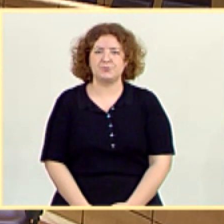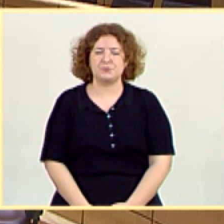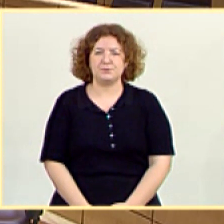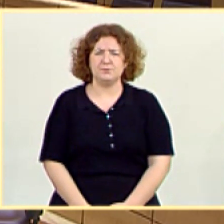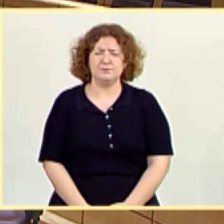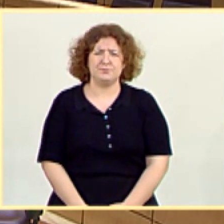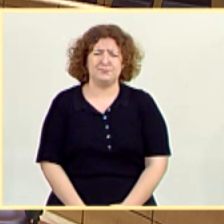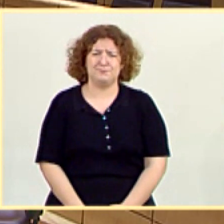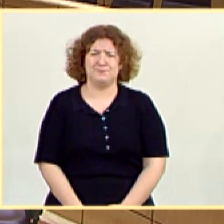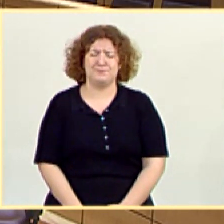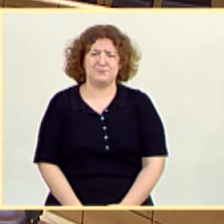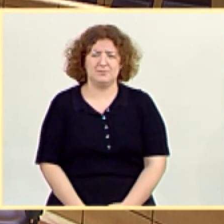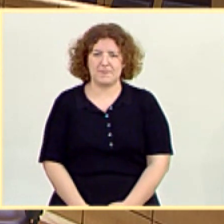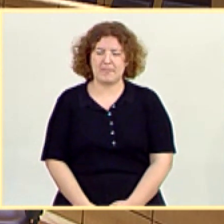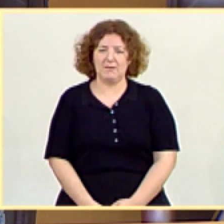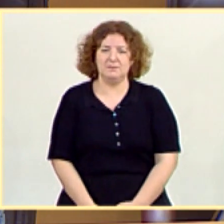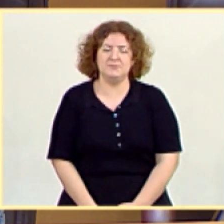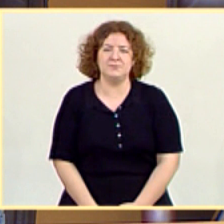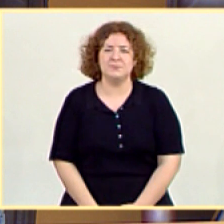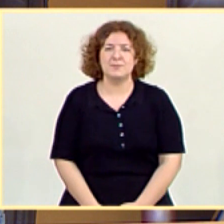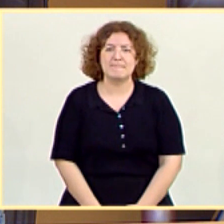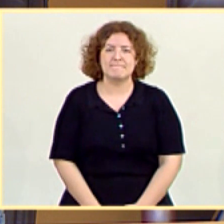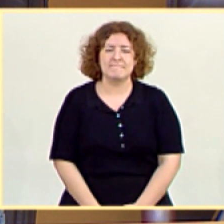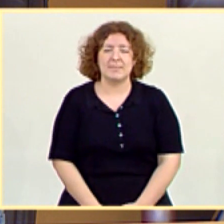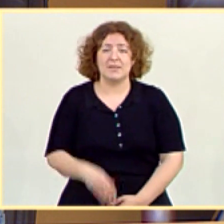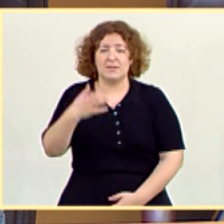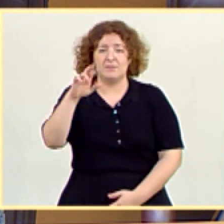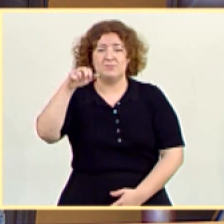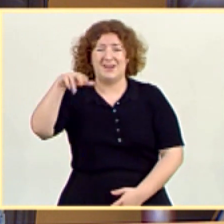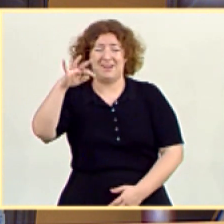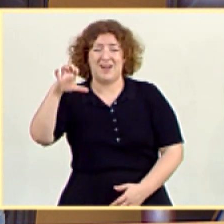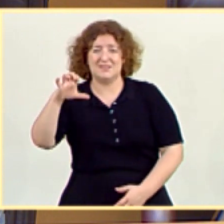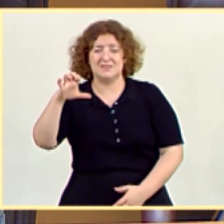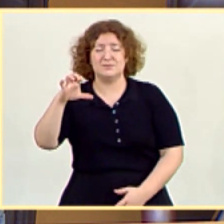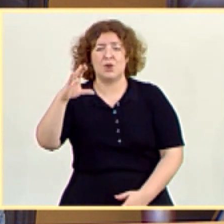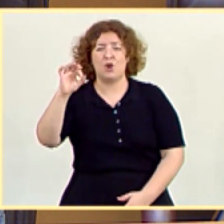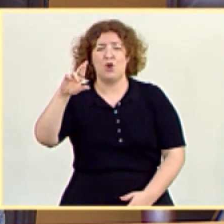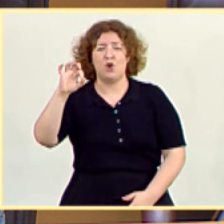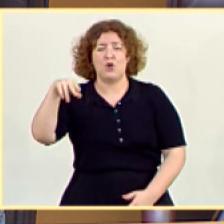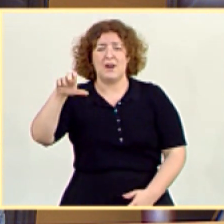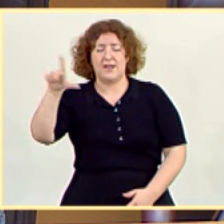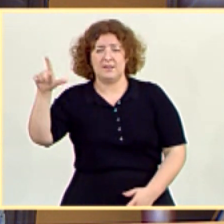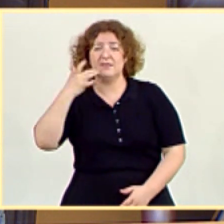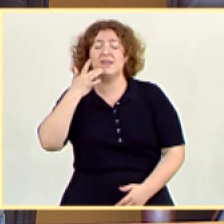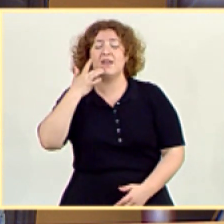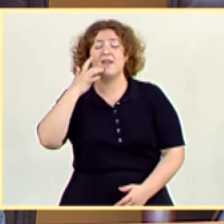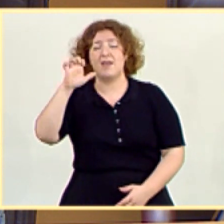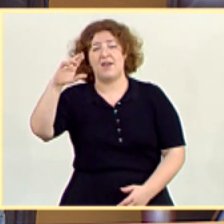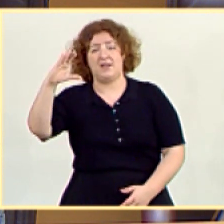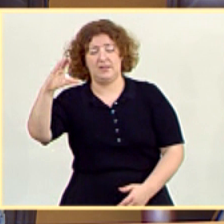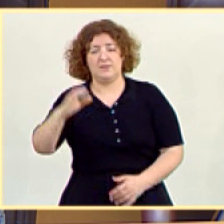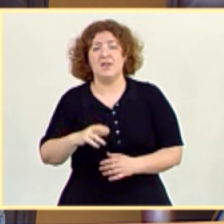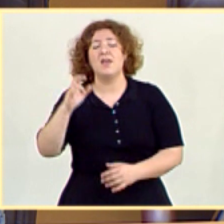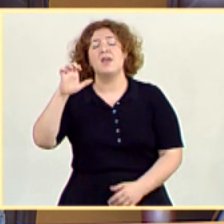Pregunta del senador Don Bernat Picornel Grentzner, del Grupo Parlamentario Esquerra Republicana